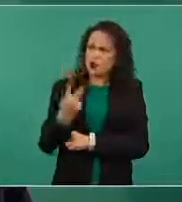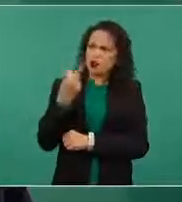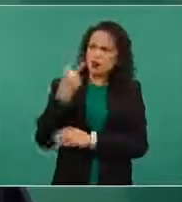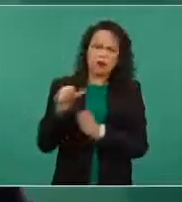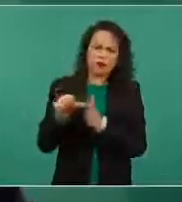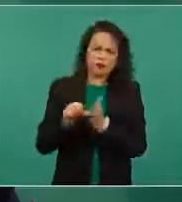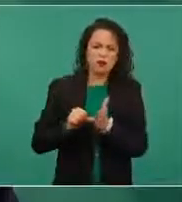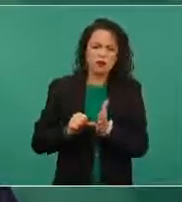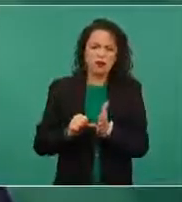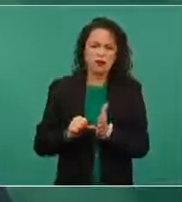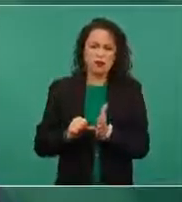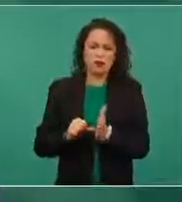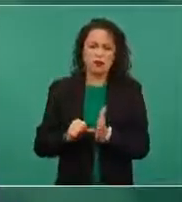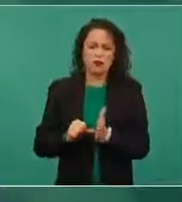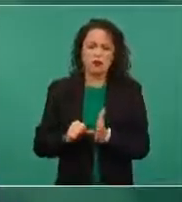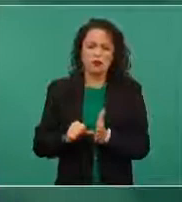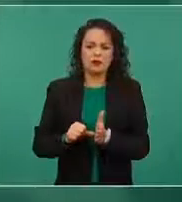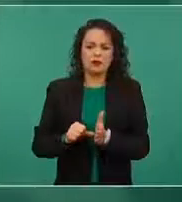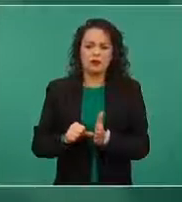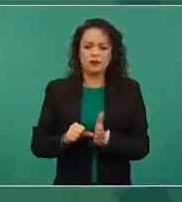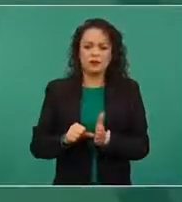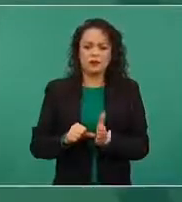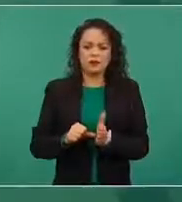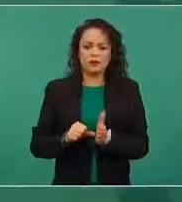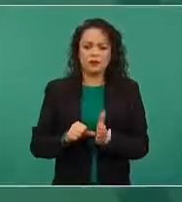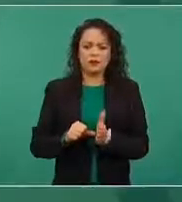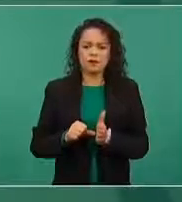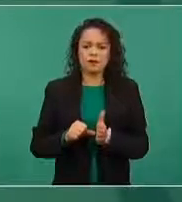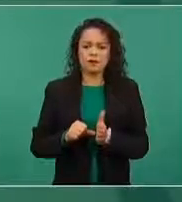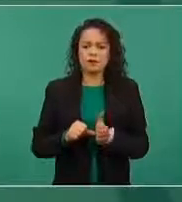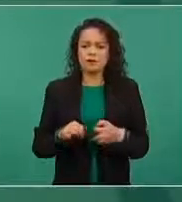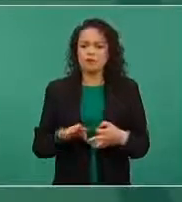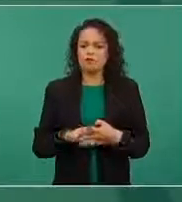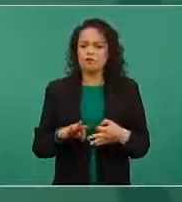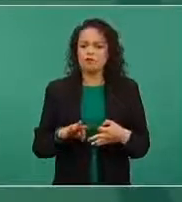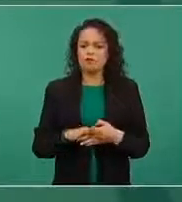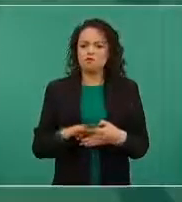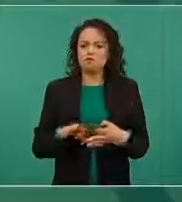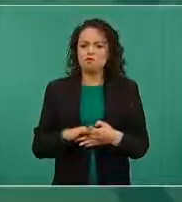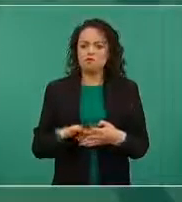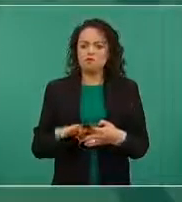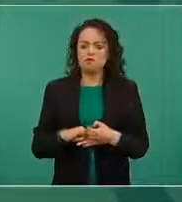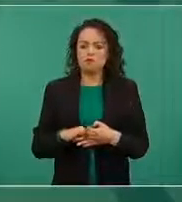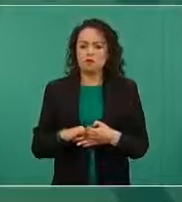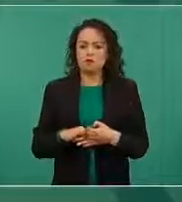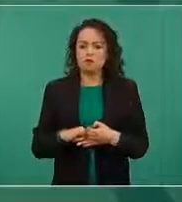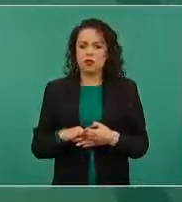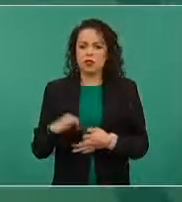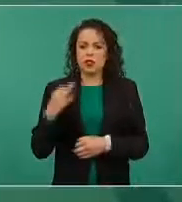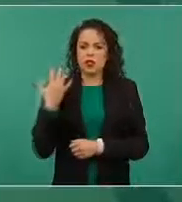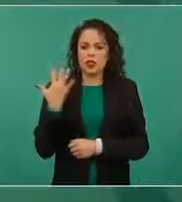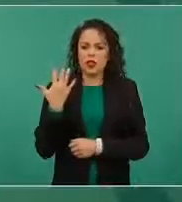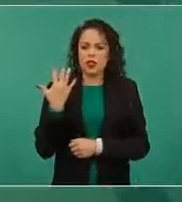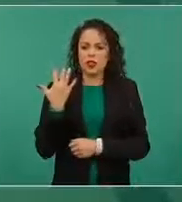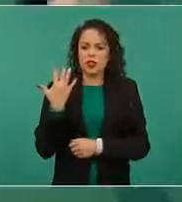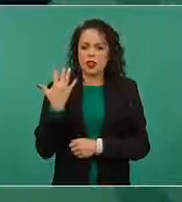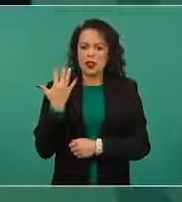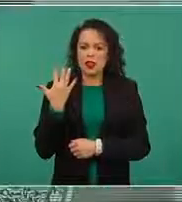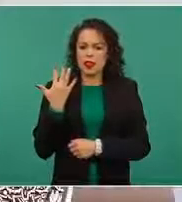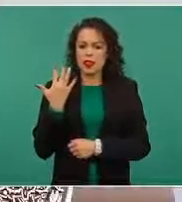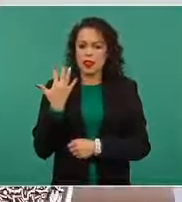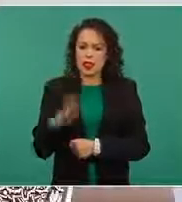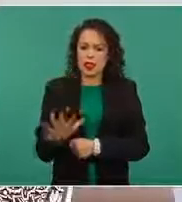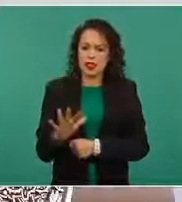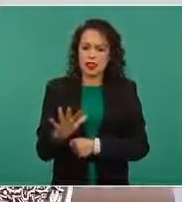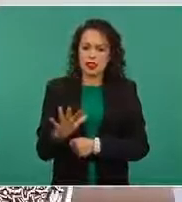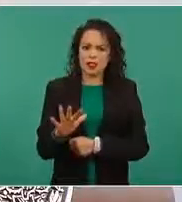como 10 concentraciones, 10 mitines. Entonces,